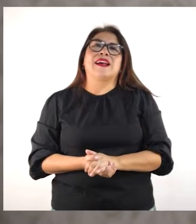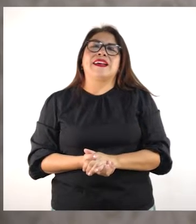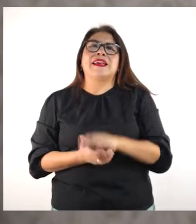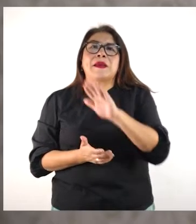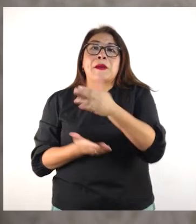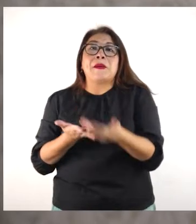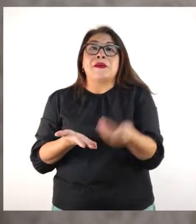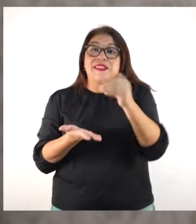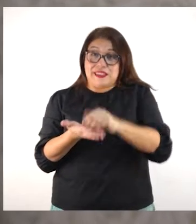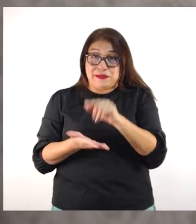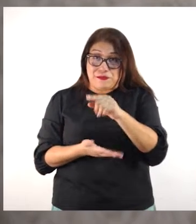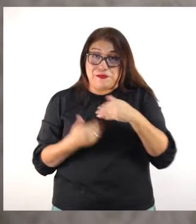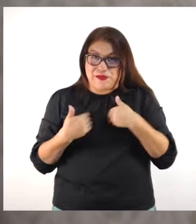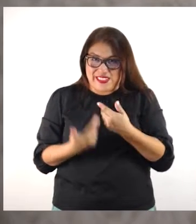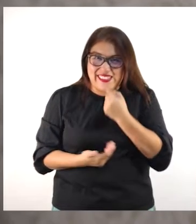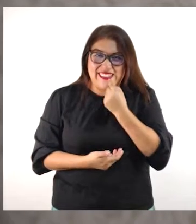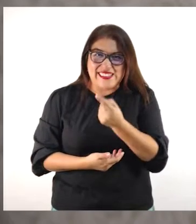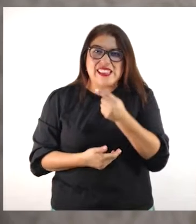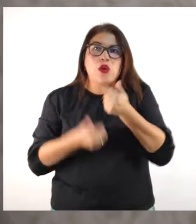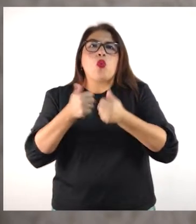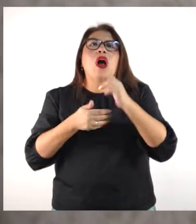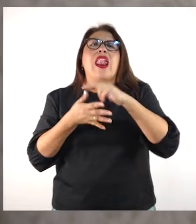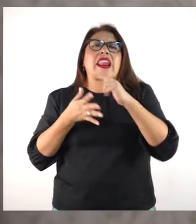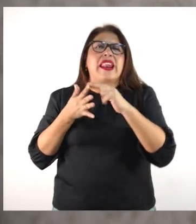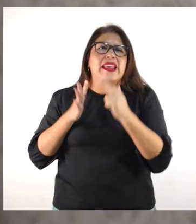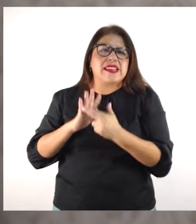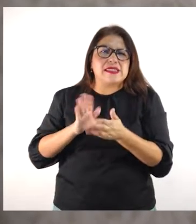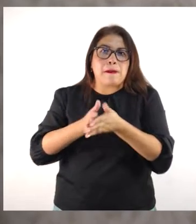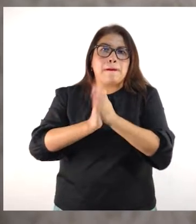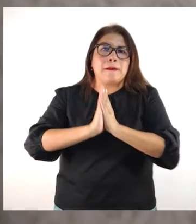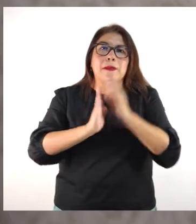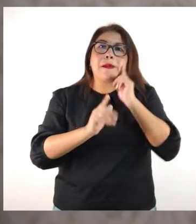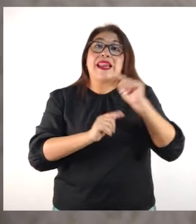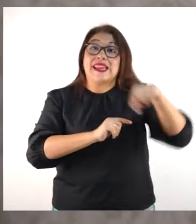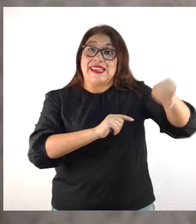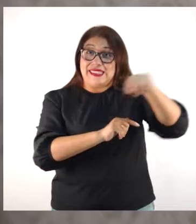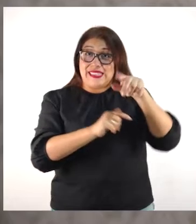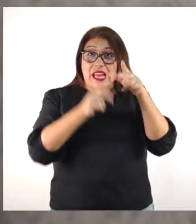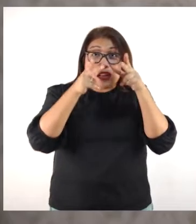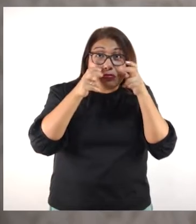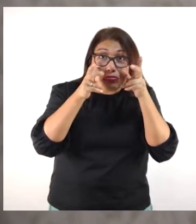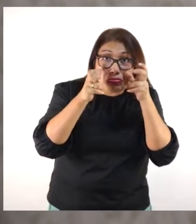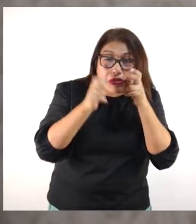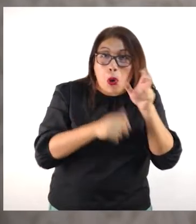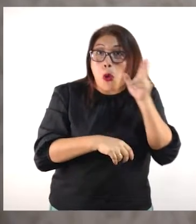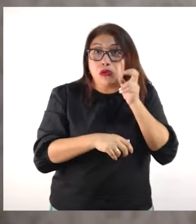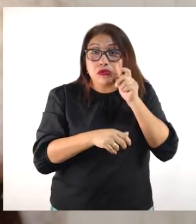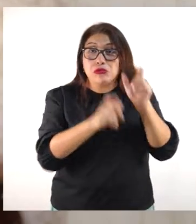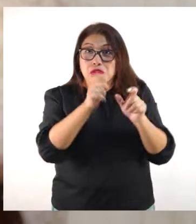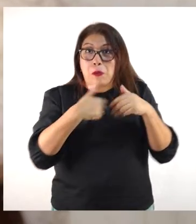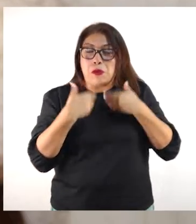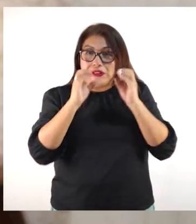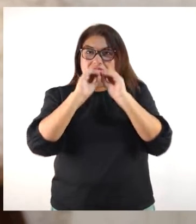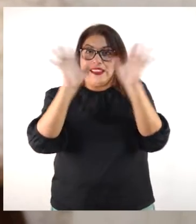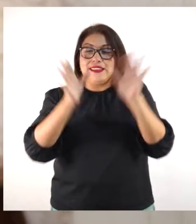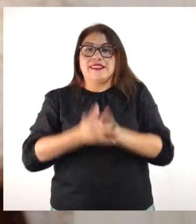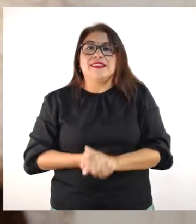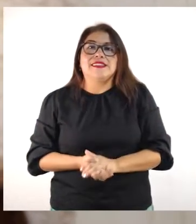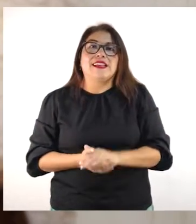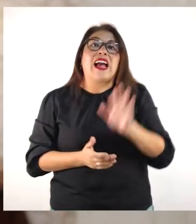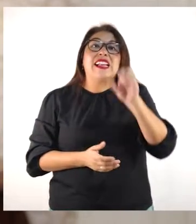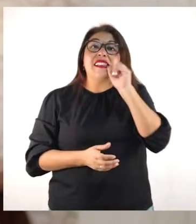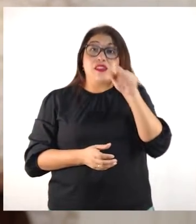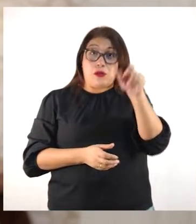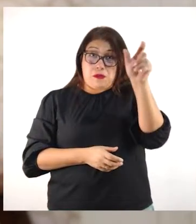favor, si me repite justamente los requisitos para que nuestro público lo tenga clarito. Sí, a ver, si son